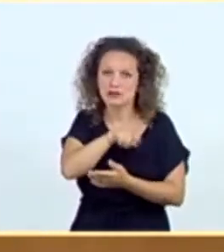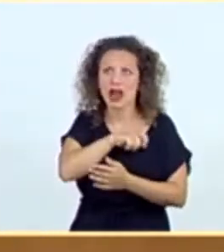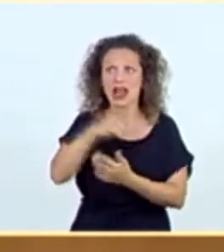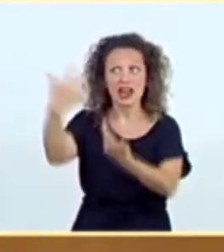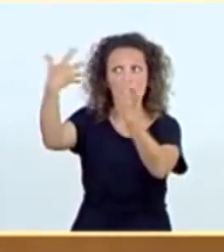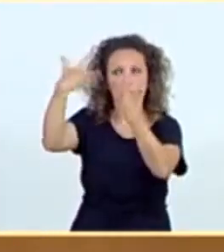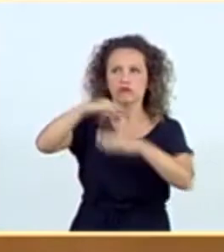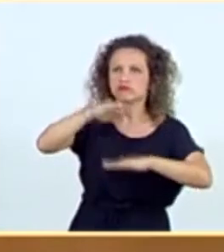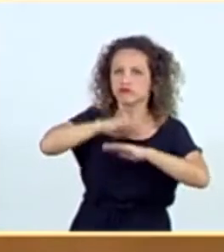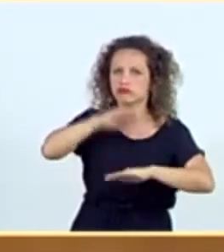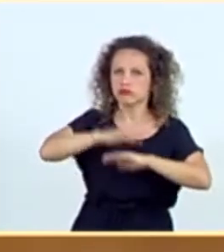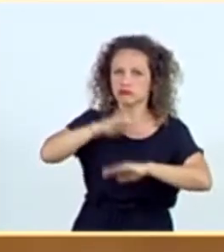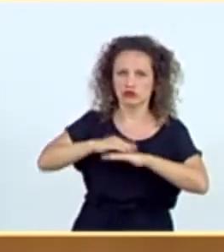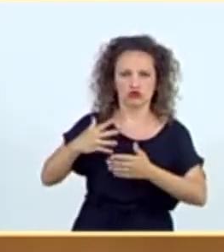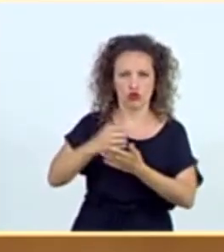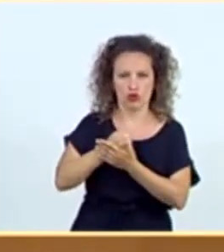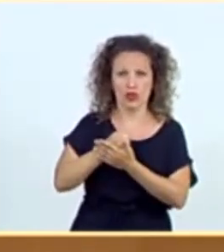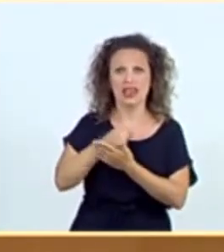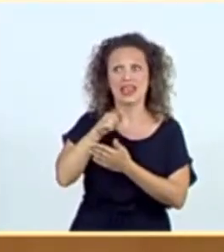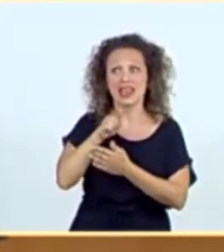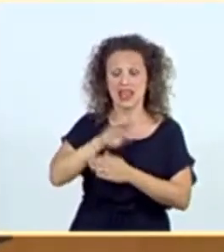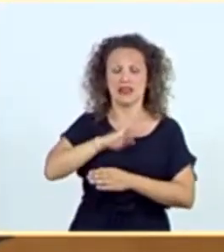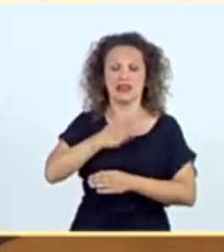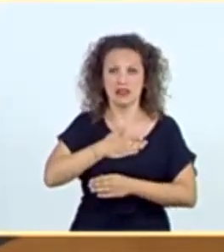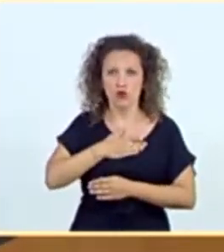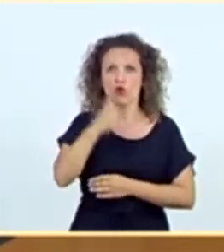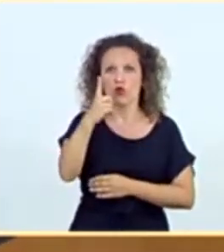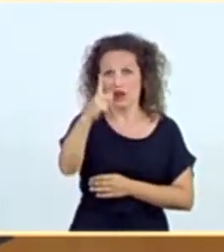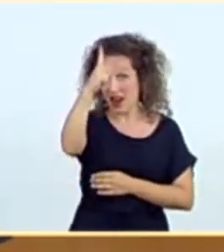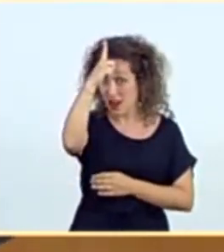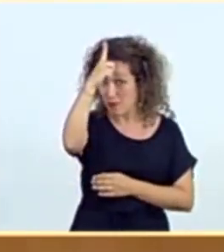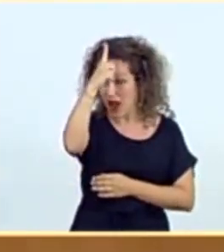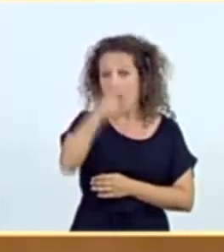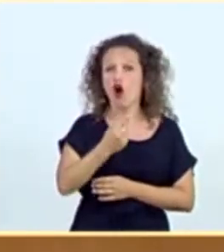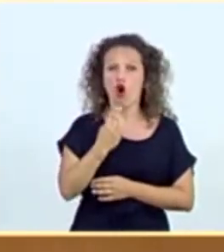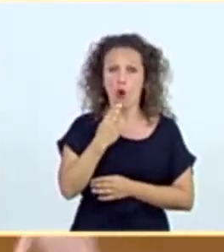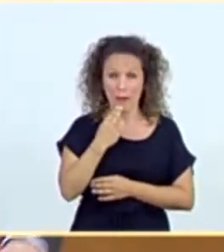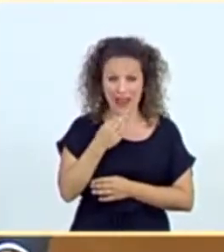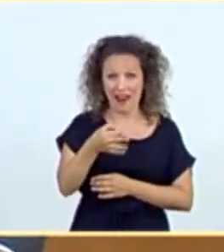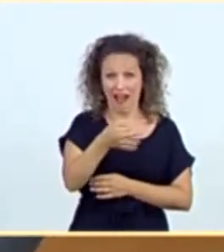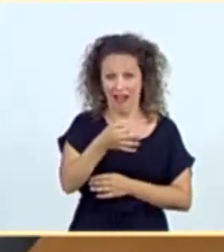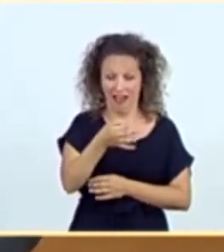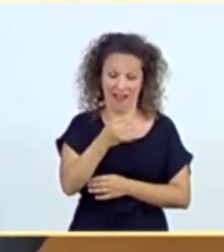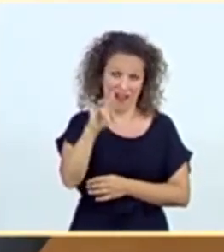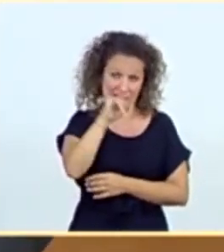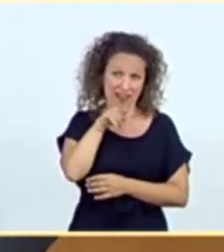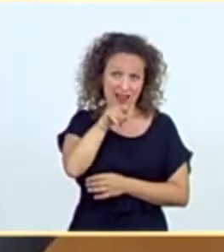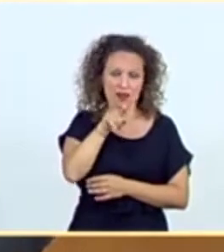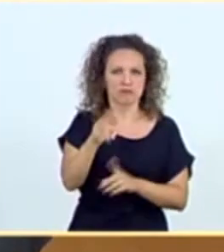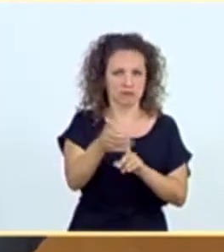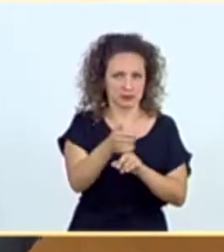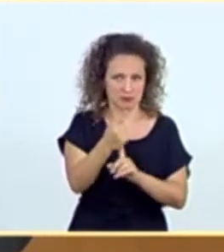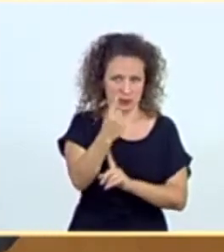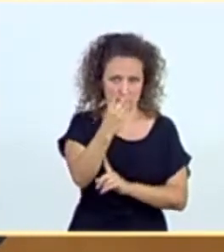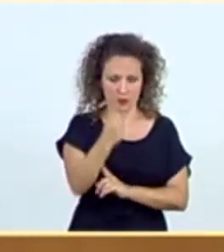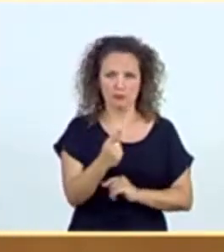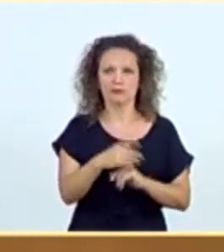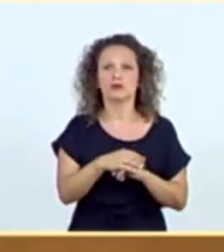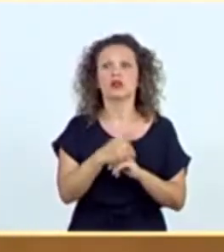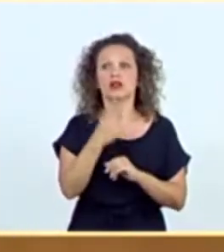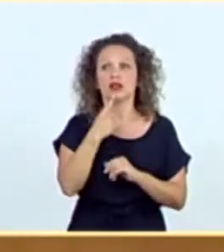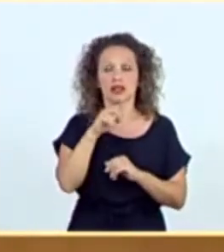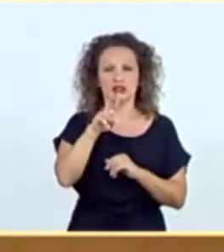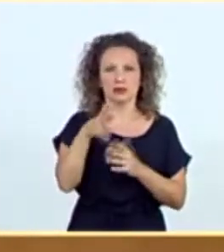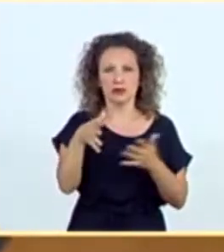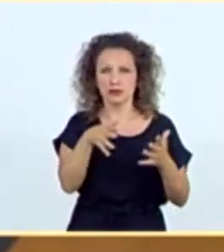siguiente teníamos el primer caso importado, por cierto, un ciudadano alemán en la isla de La Gomera. El 2 de marzo, el Centro Europeo de Prevención y Control de Enfermedades